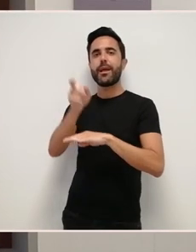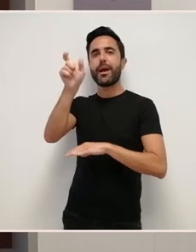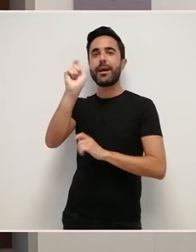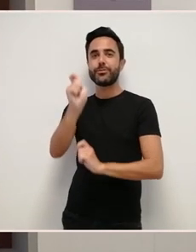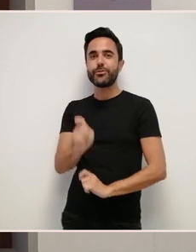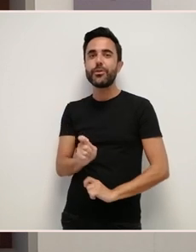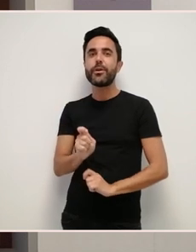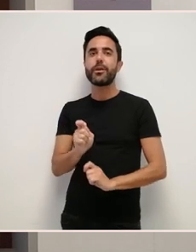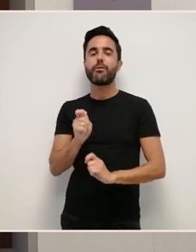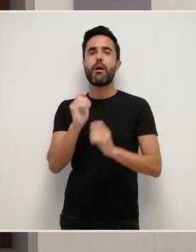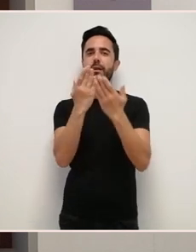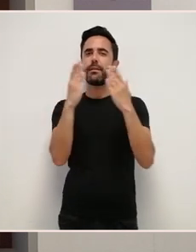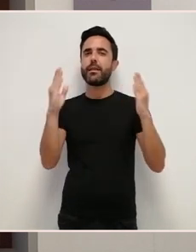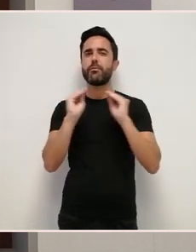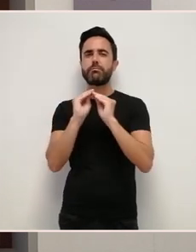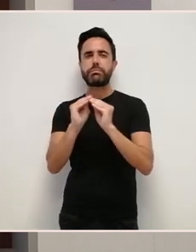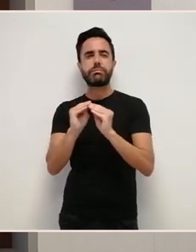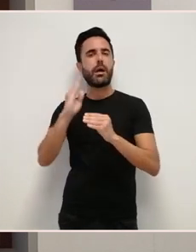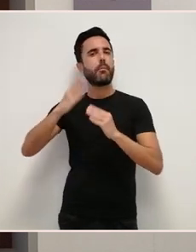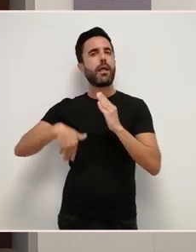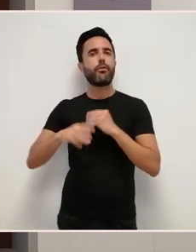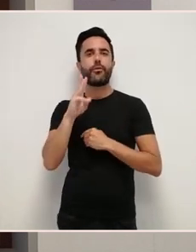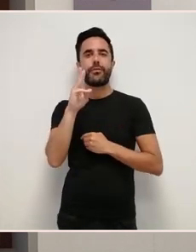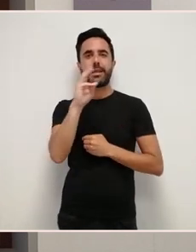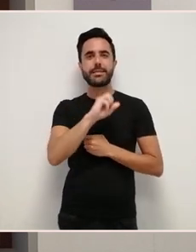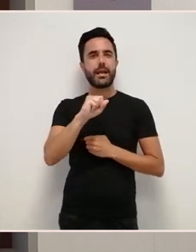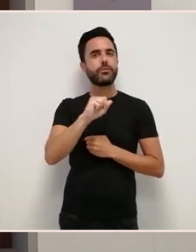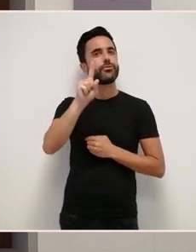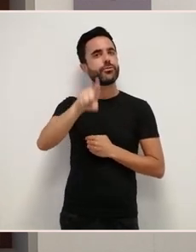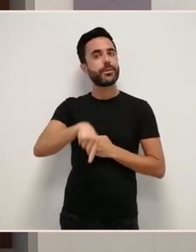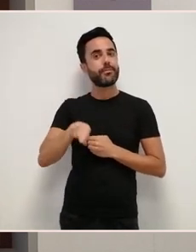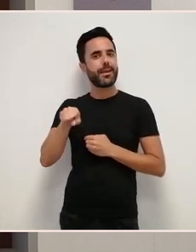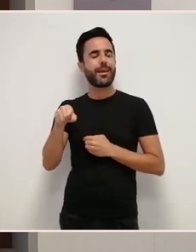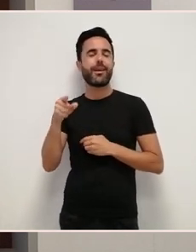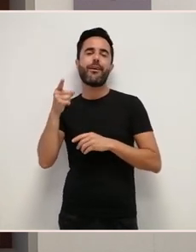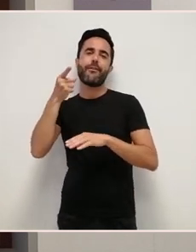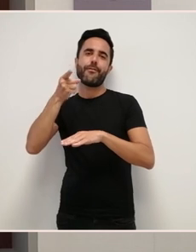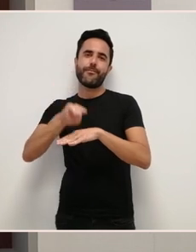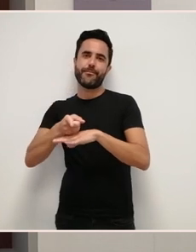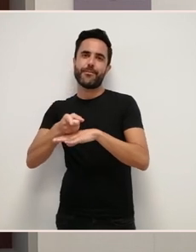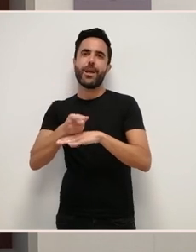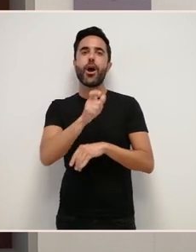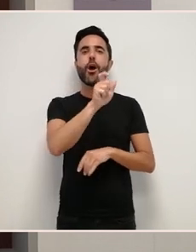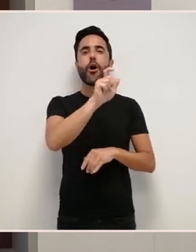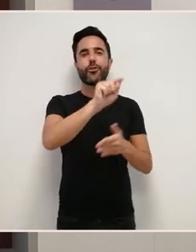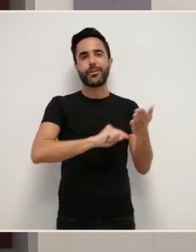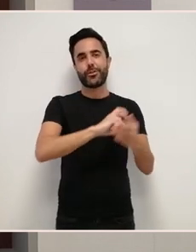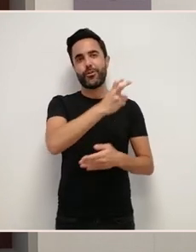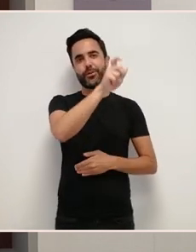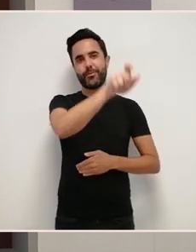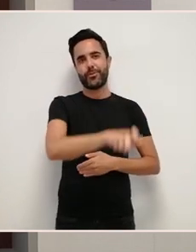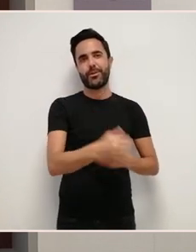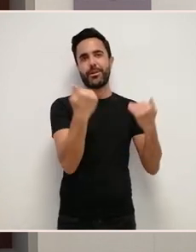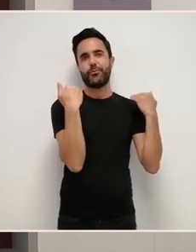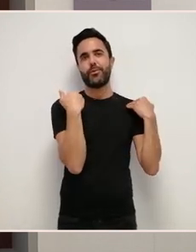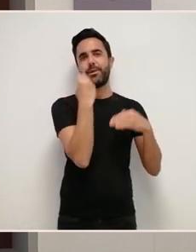prazo de tres anos E ao mesmo tempo obrigou ao entallador a contratar a unha persoa que levara a cabo